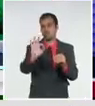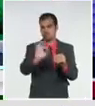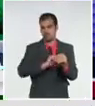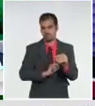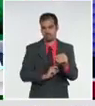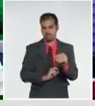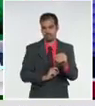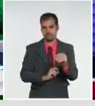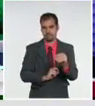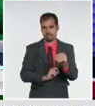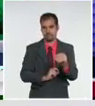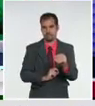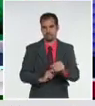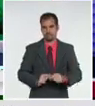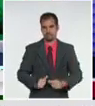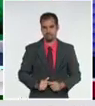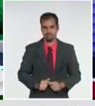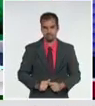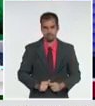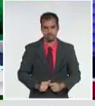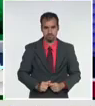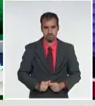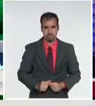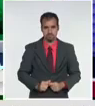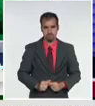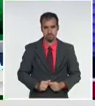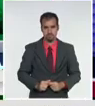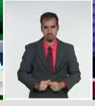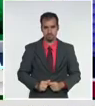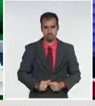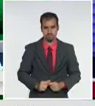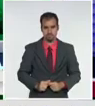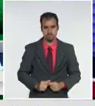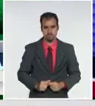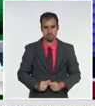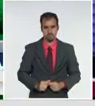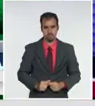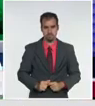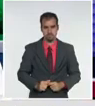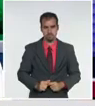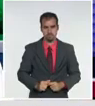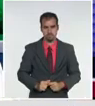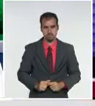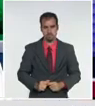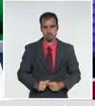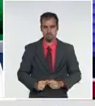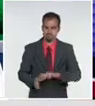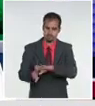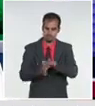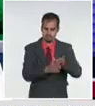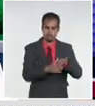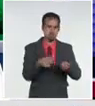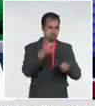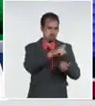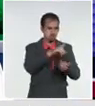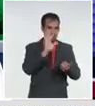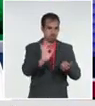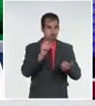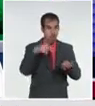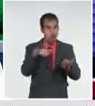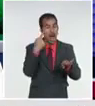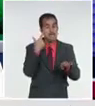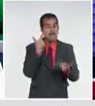Cuba han sido casos importados. Y en el día de ayer, y todavía hoy se trabaja